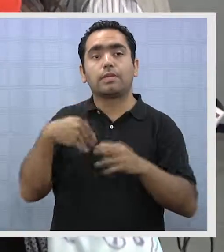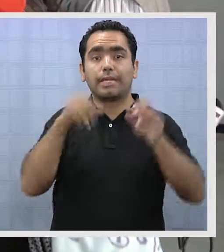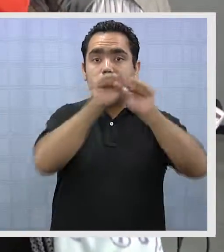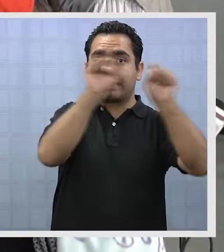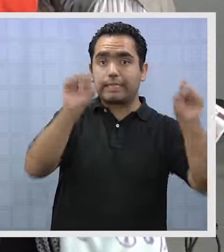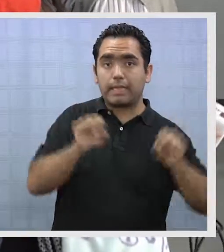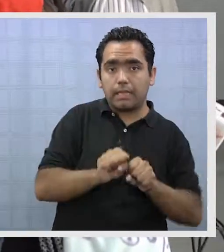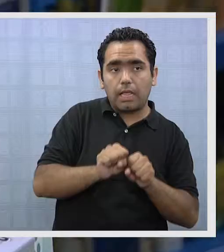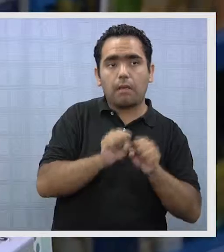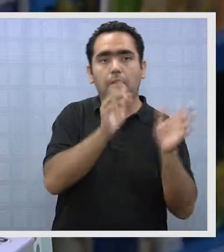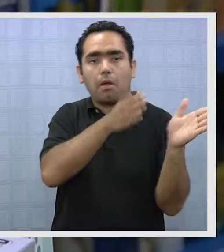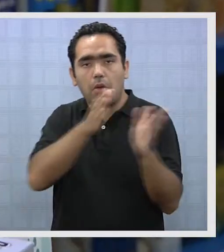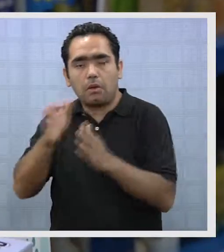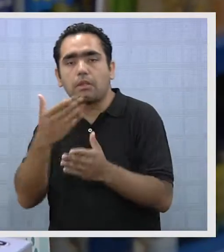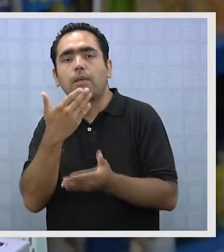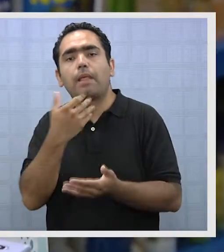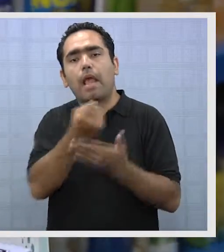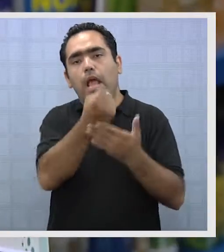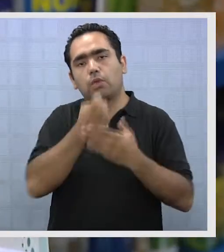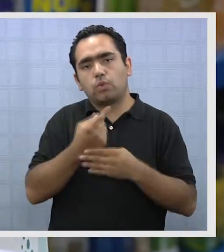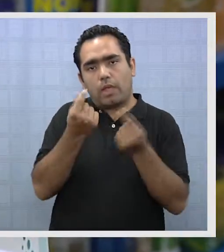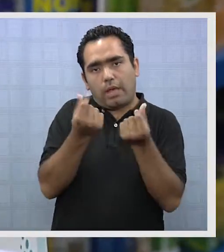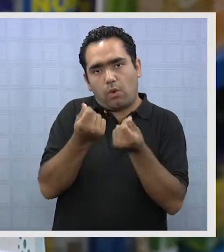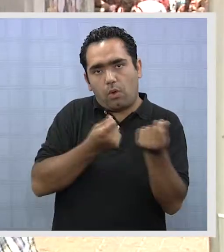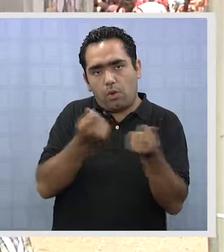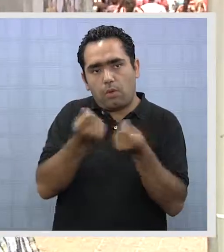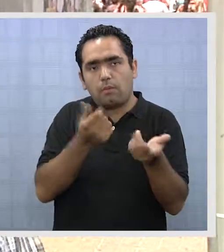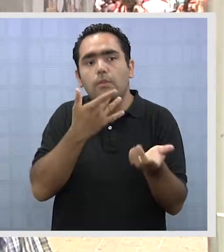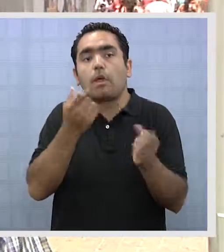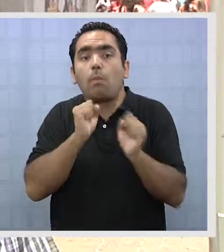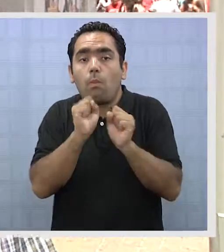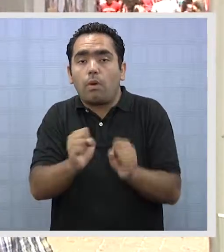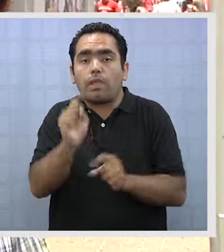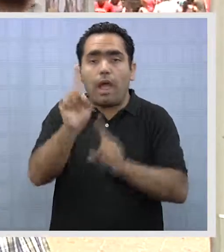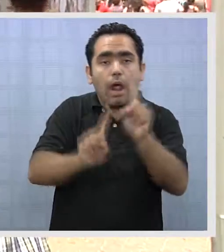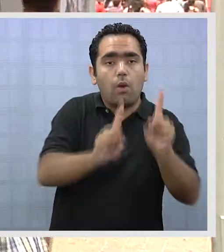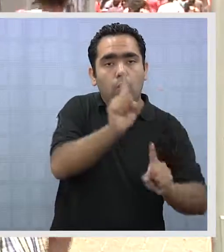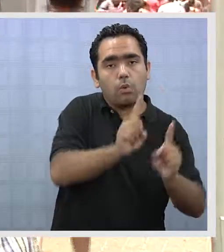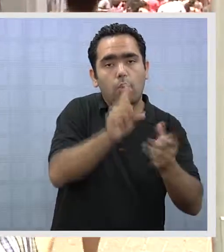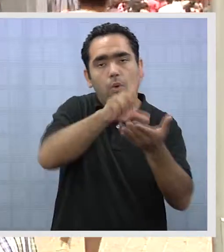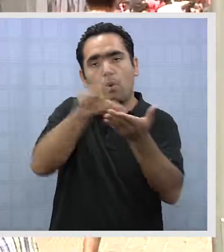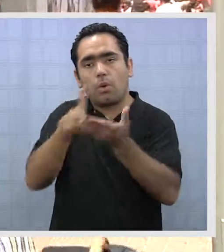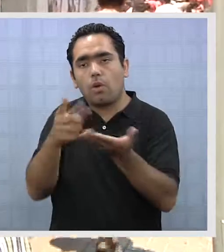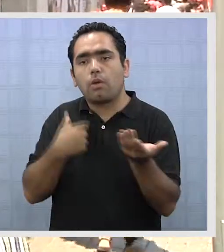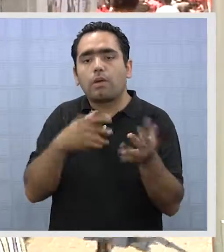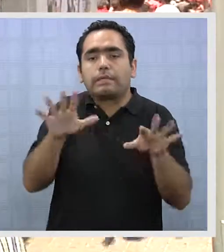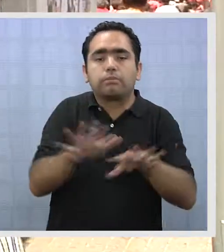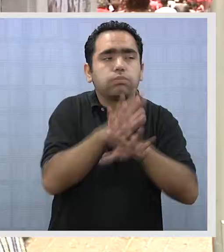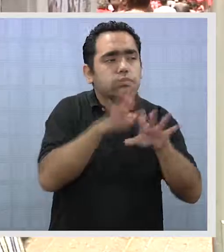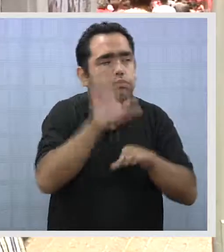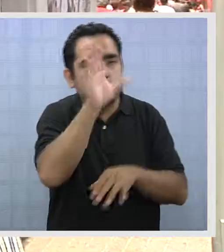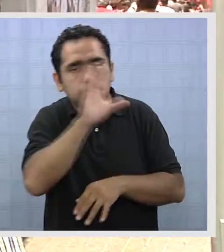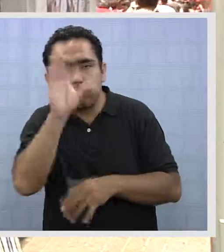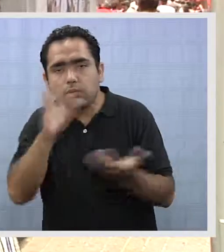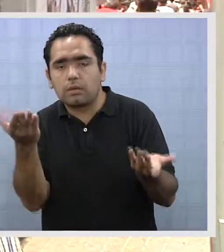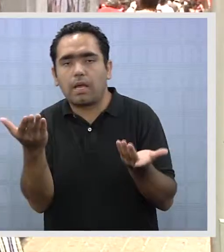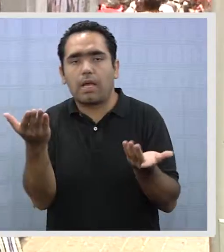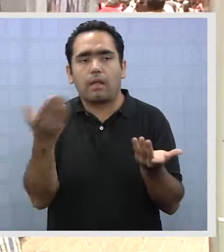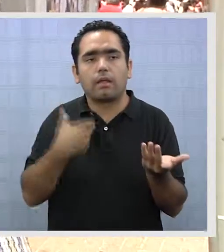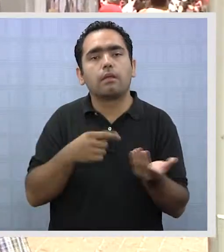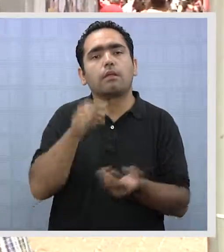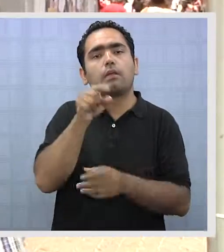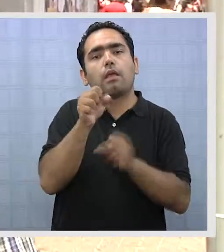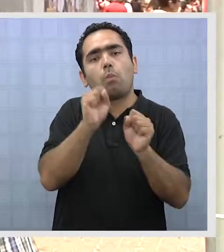una ayuda más a organizar el sistema y una ayuda económica porque uno puede ubicar en algunas partes lo que no